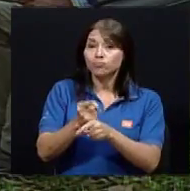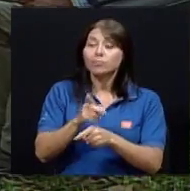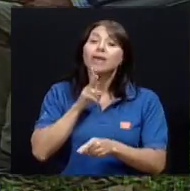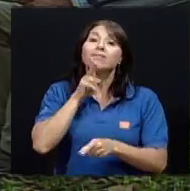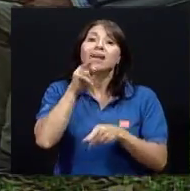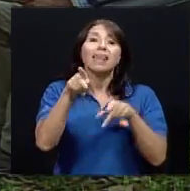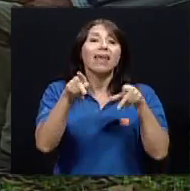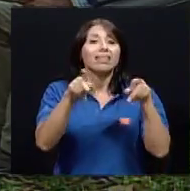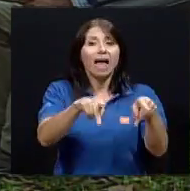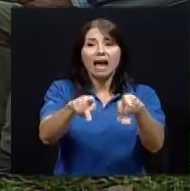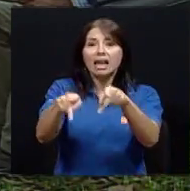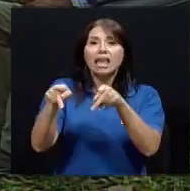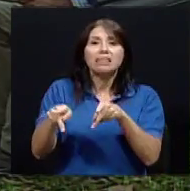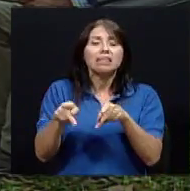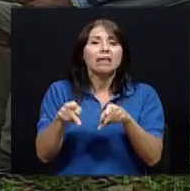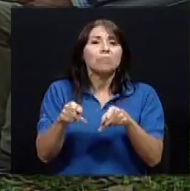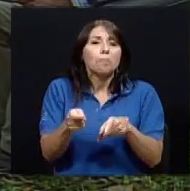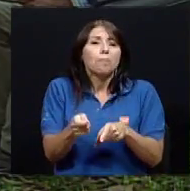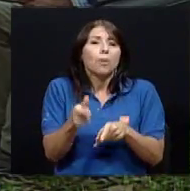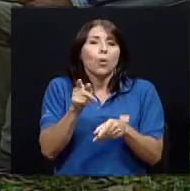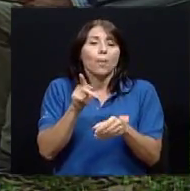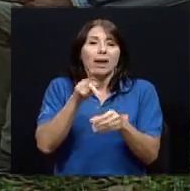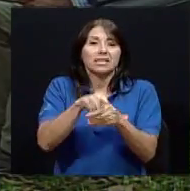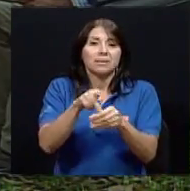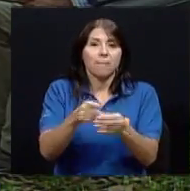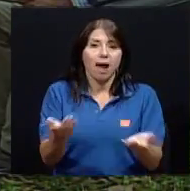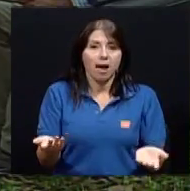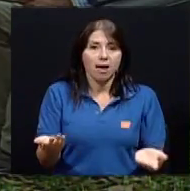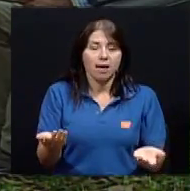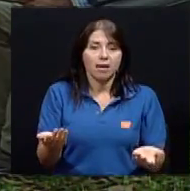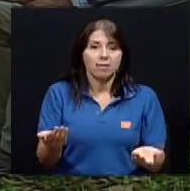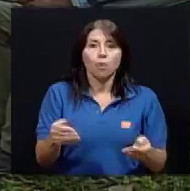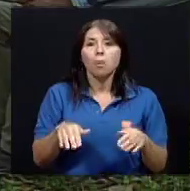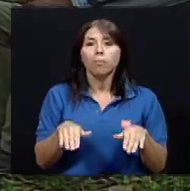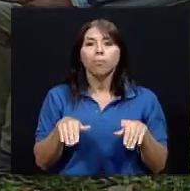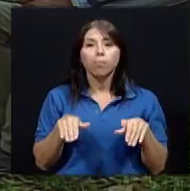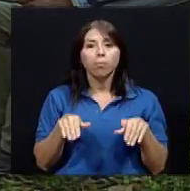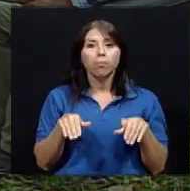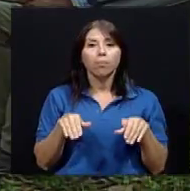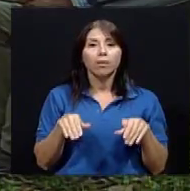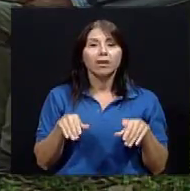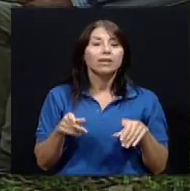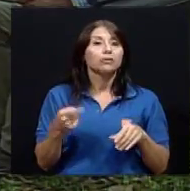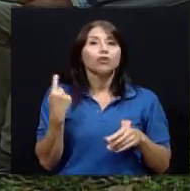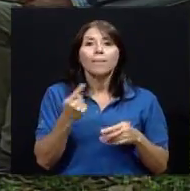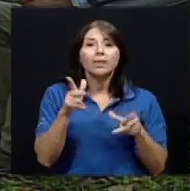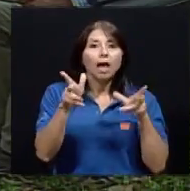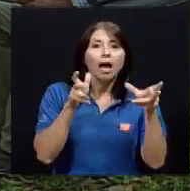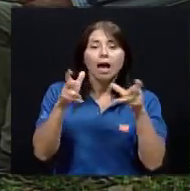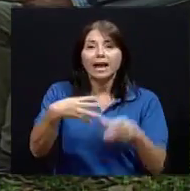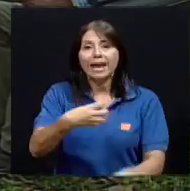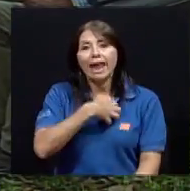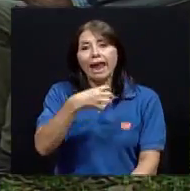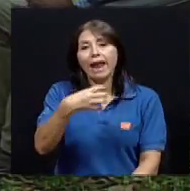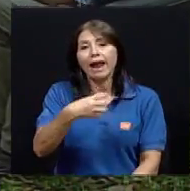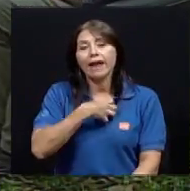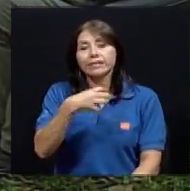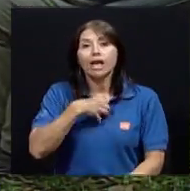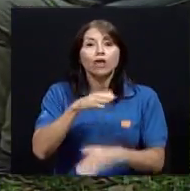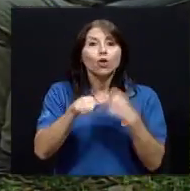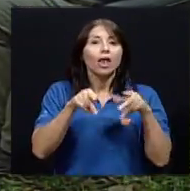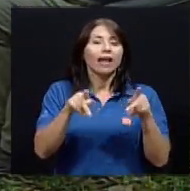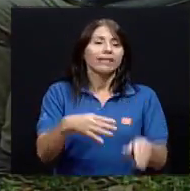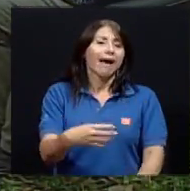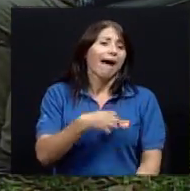está participando poco, participa poco realmente. Y lo que tenemos generalmente son las quejas, ¿verdad? Entonces, todo el mundo se queja